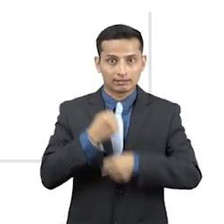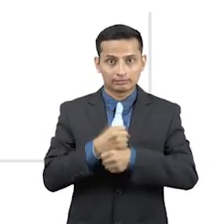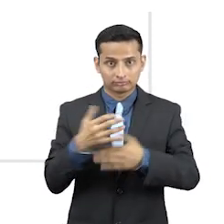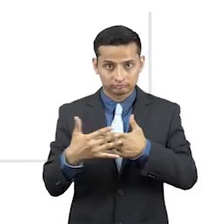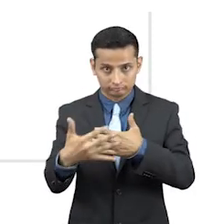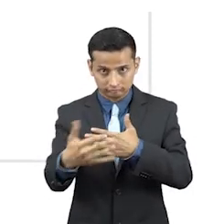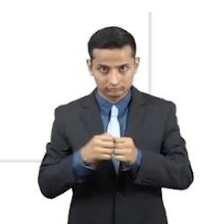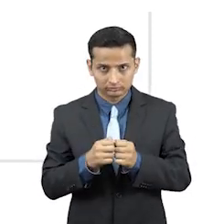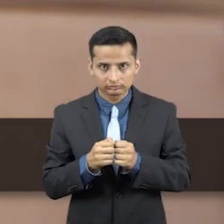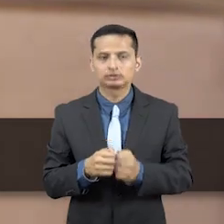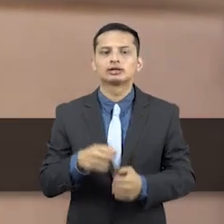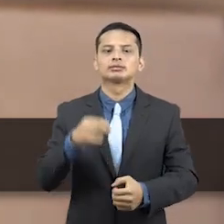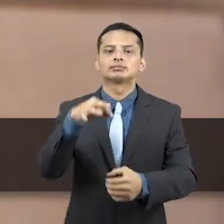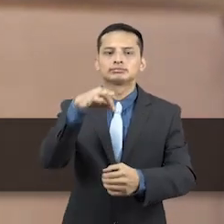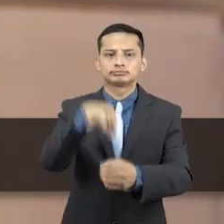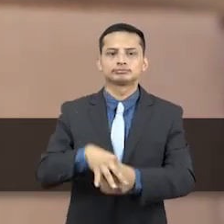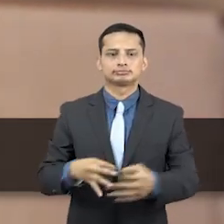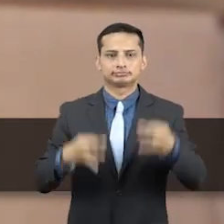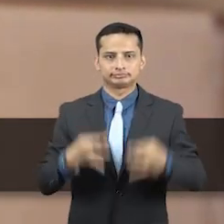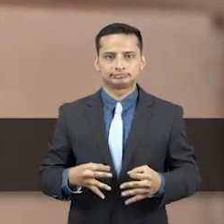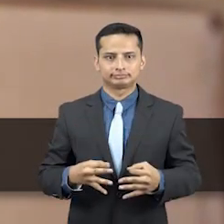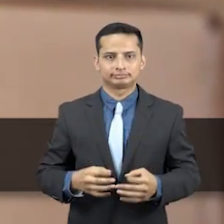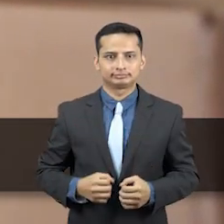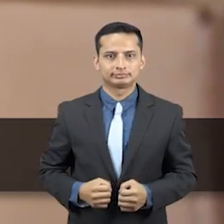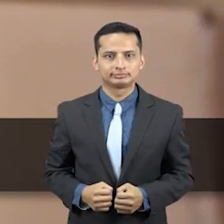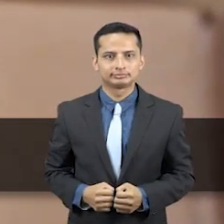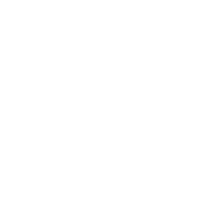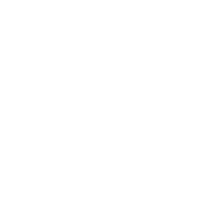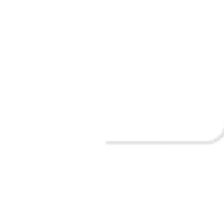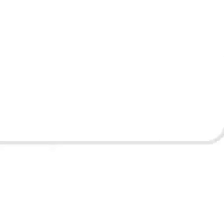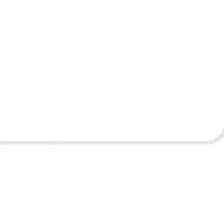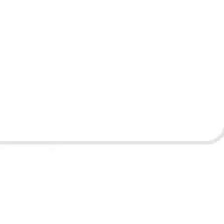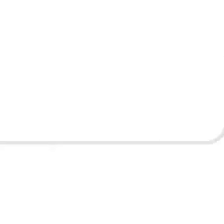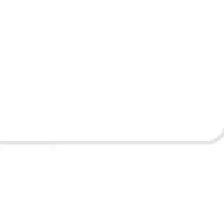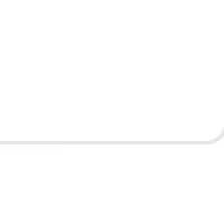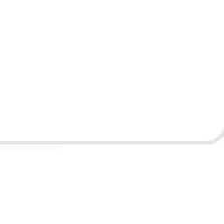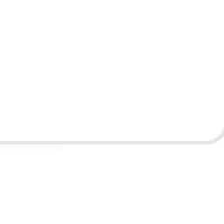Nacional en servicio activo, puedan ejercer su derecho al voto.